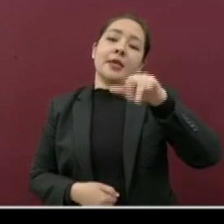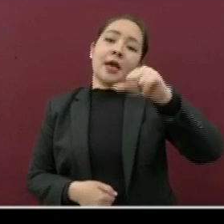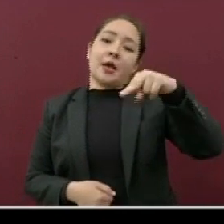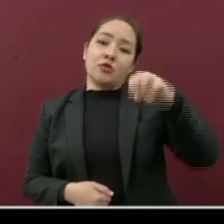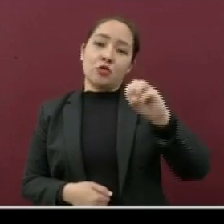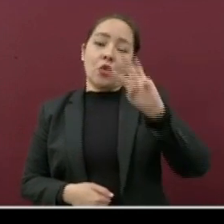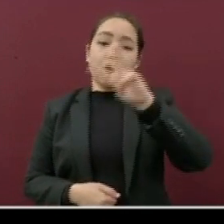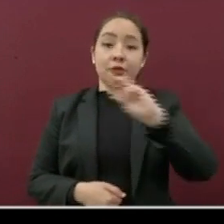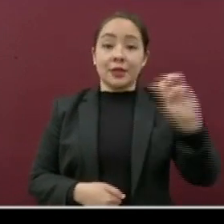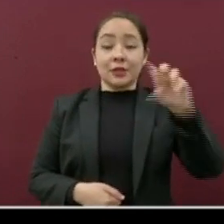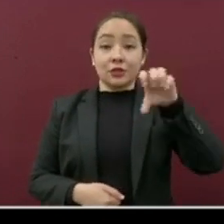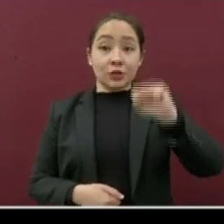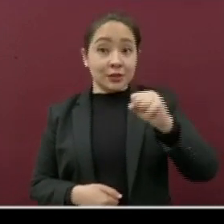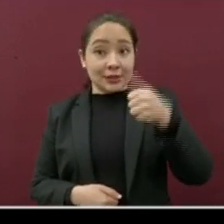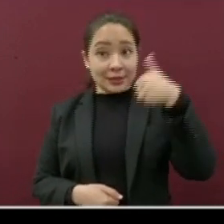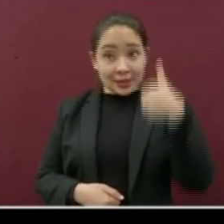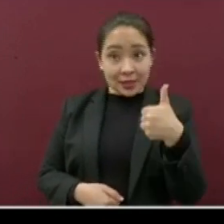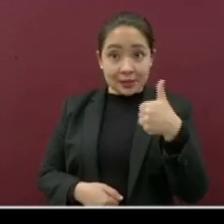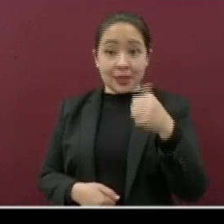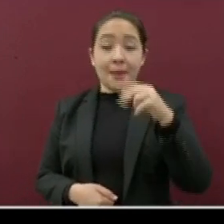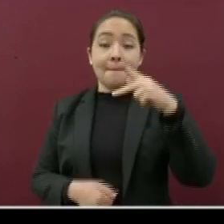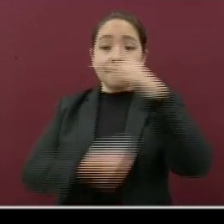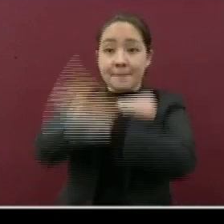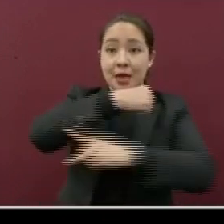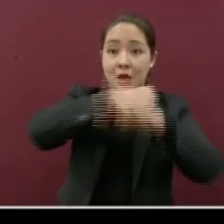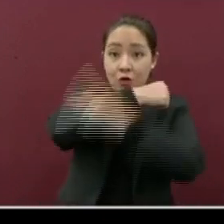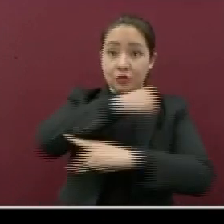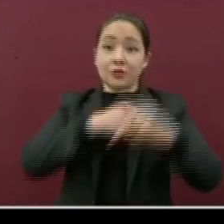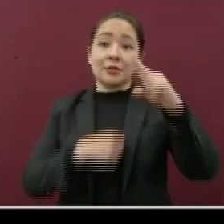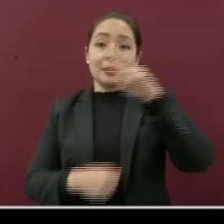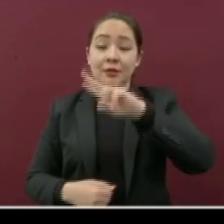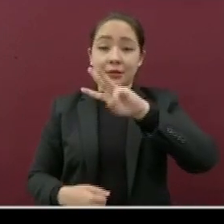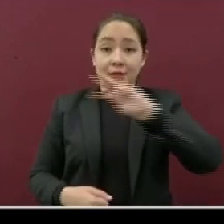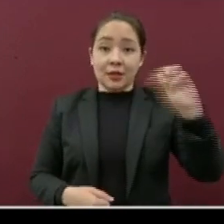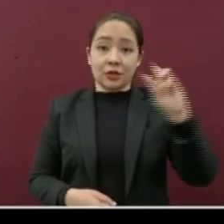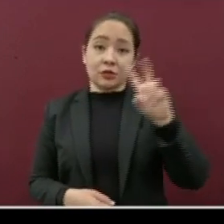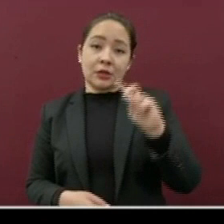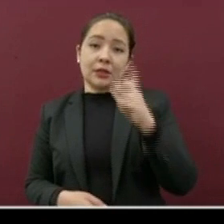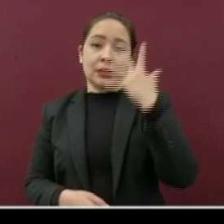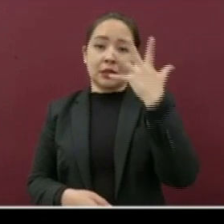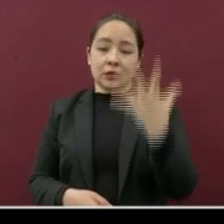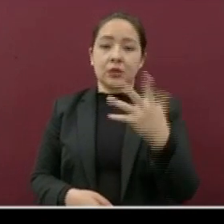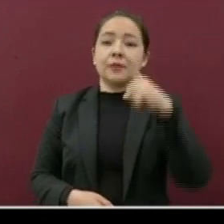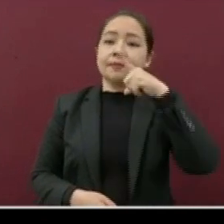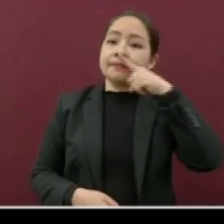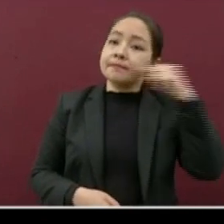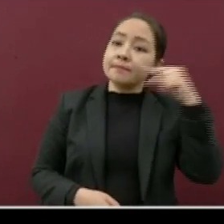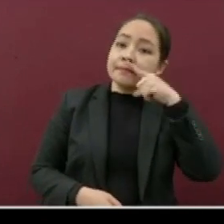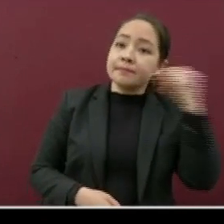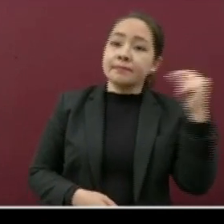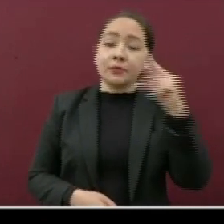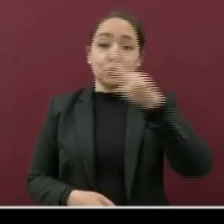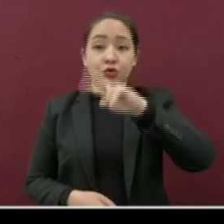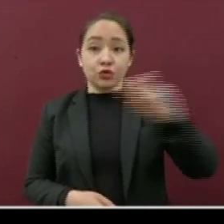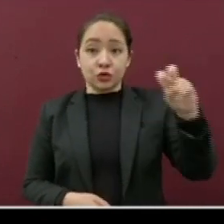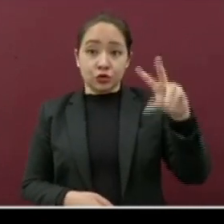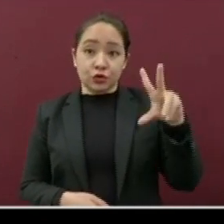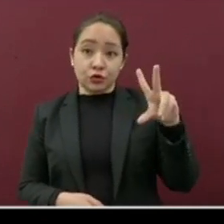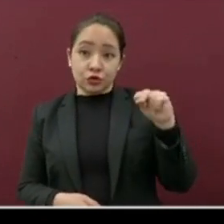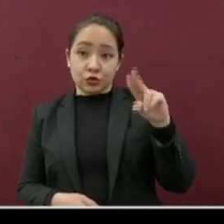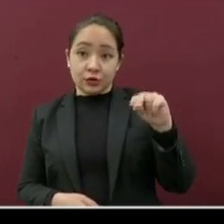366. Perote, 335. Y Emiliano Zapata, 280.